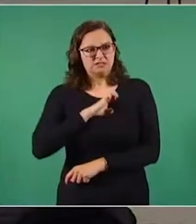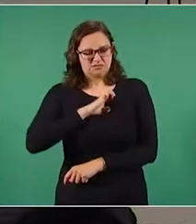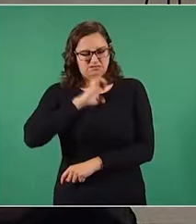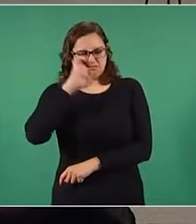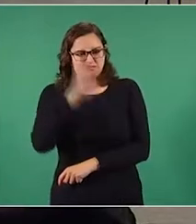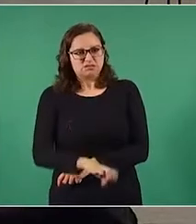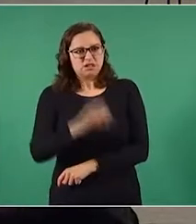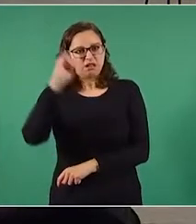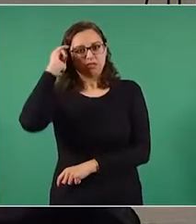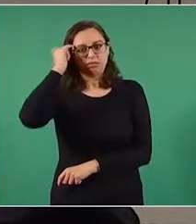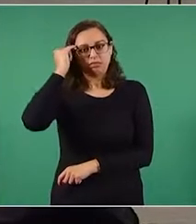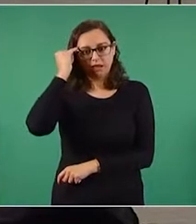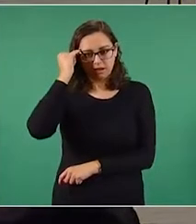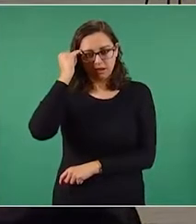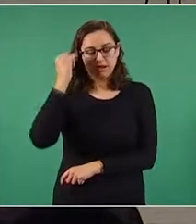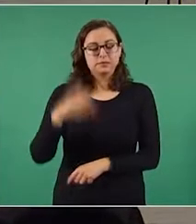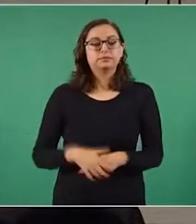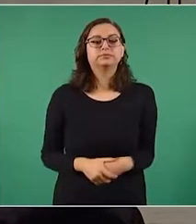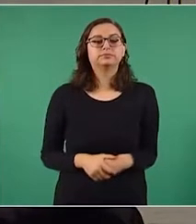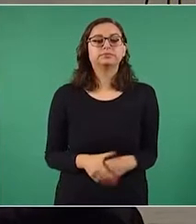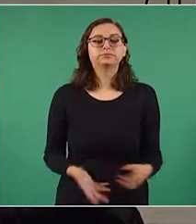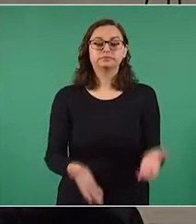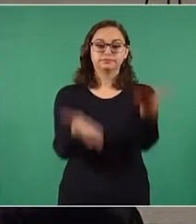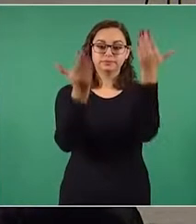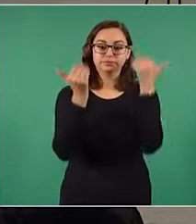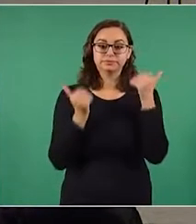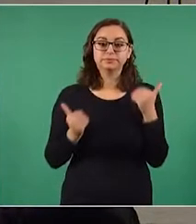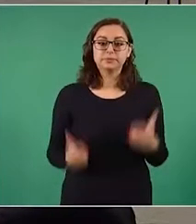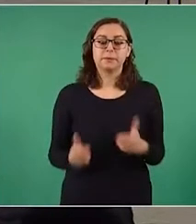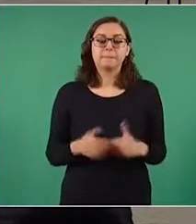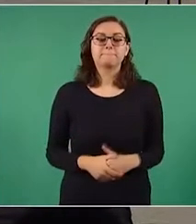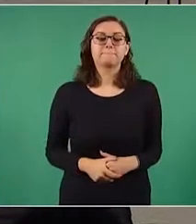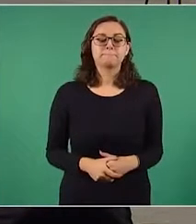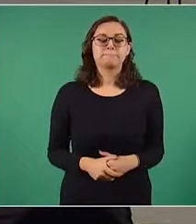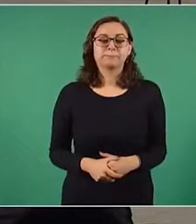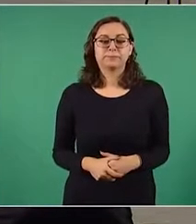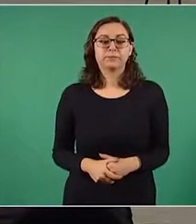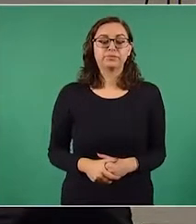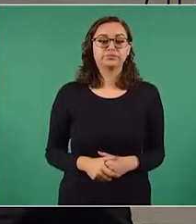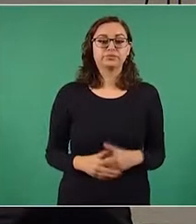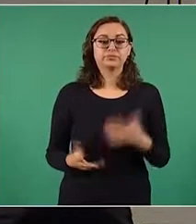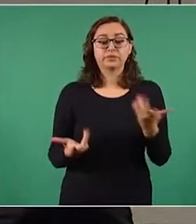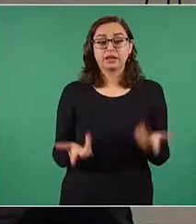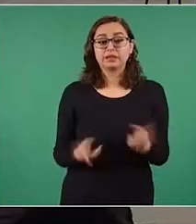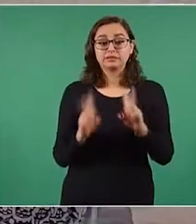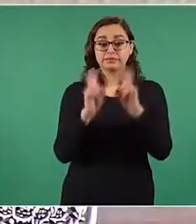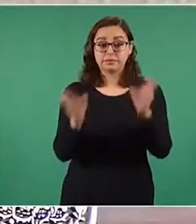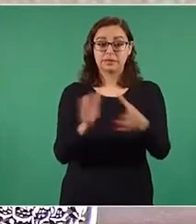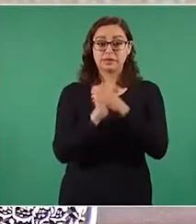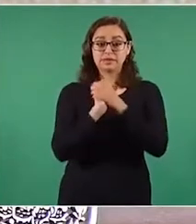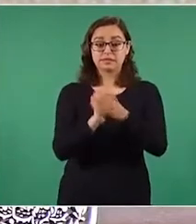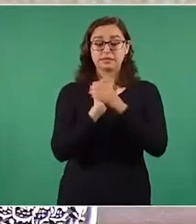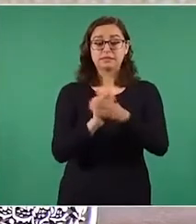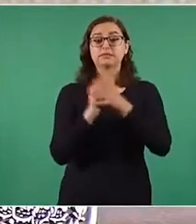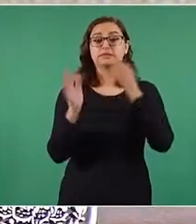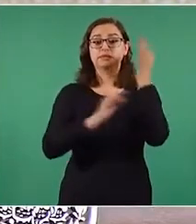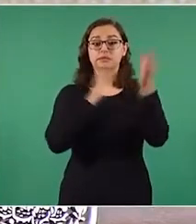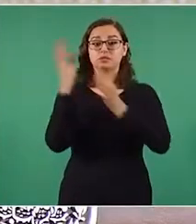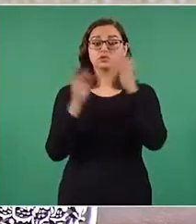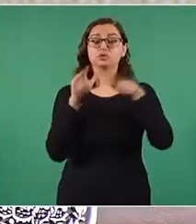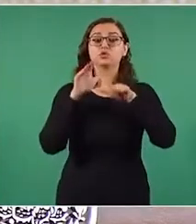Medios difunden noticia falsa sobre premios de la rifa del avión presidencial. El día de ayer,